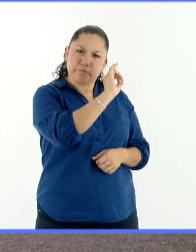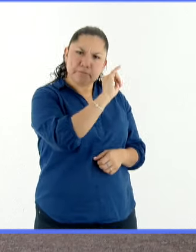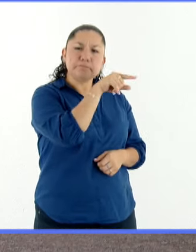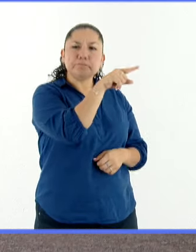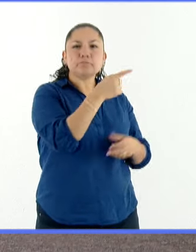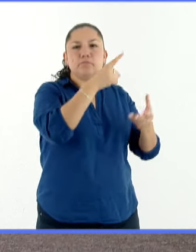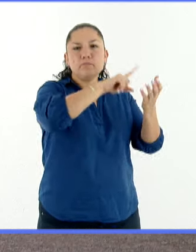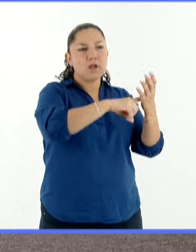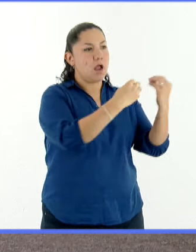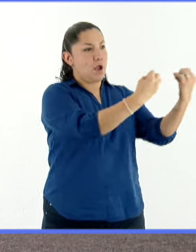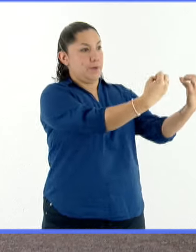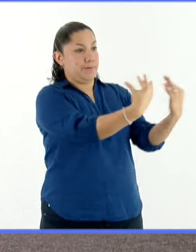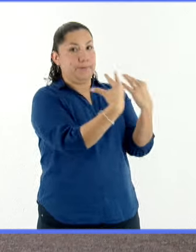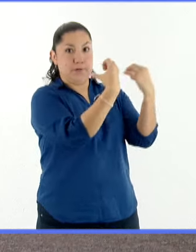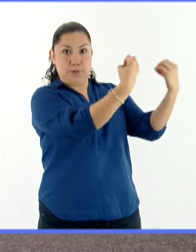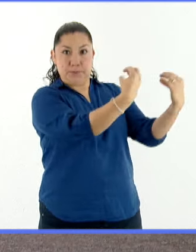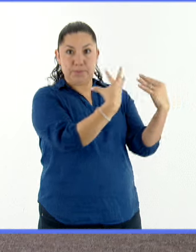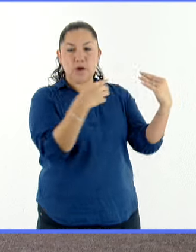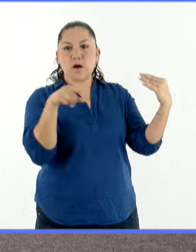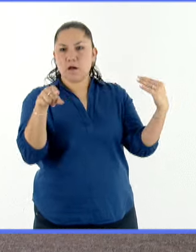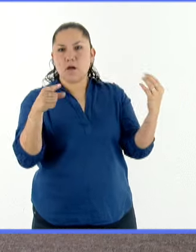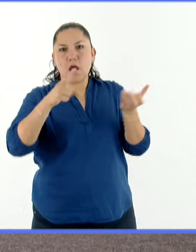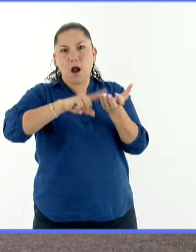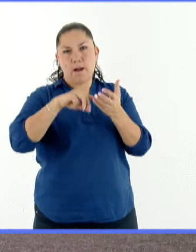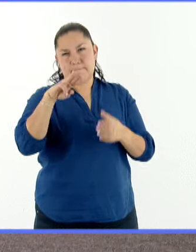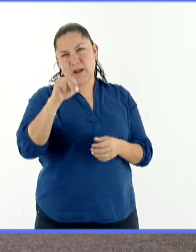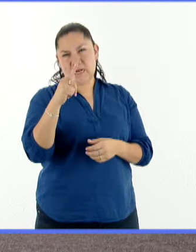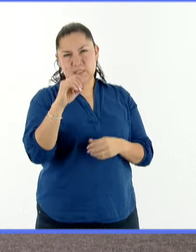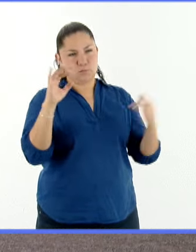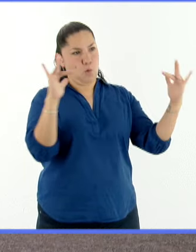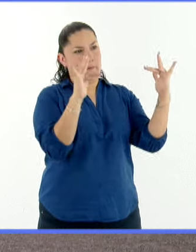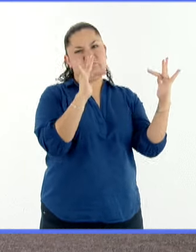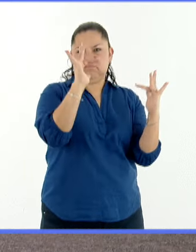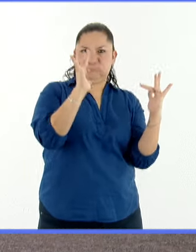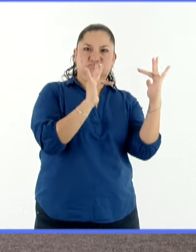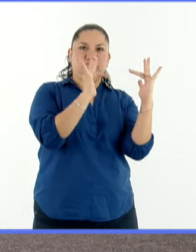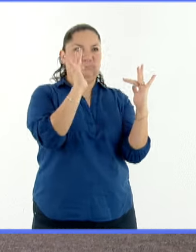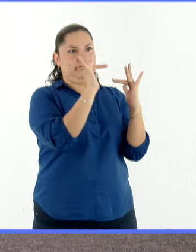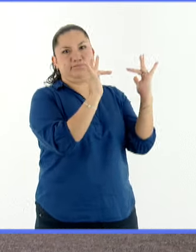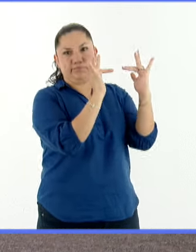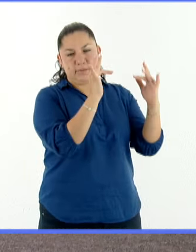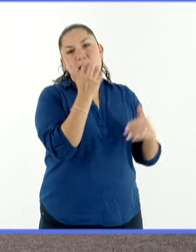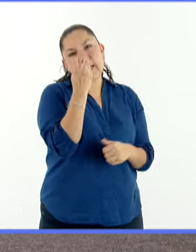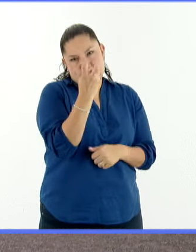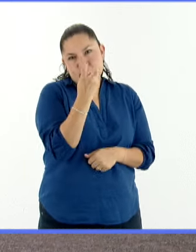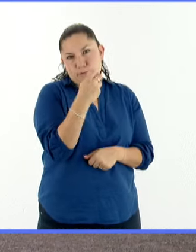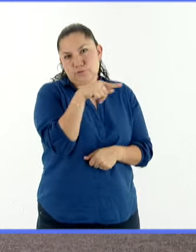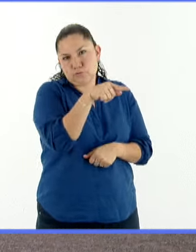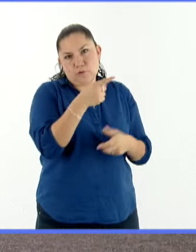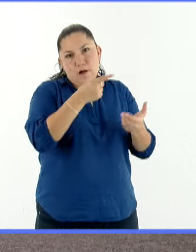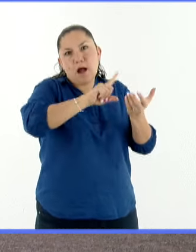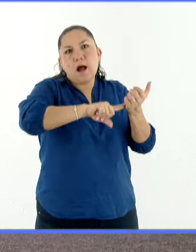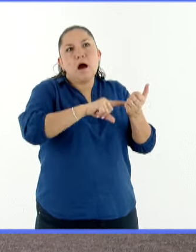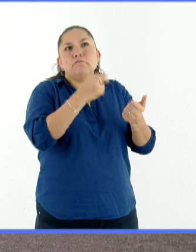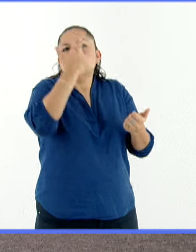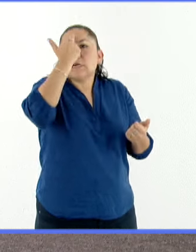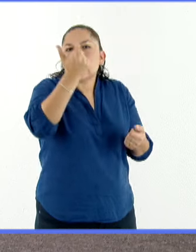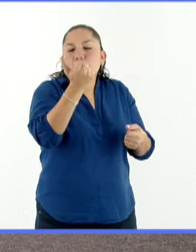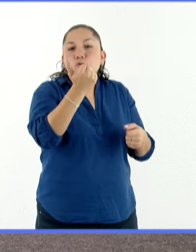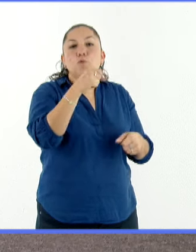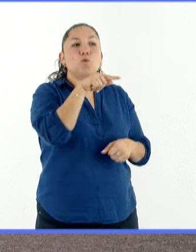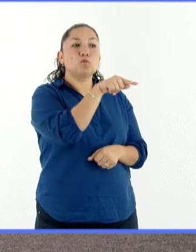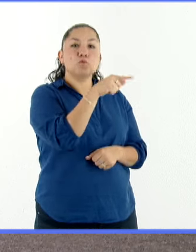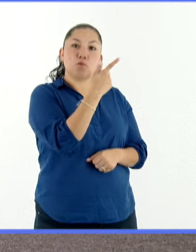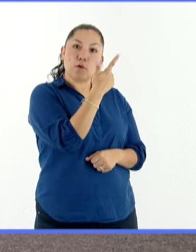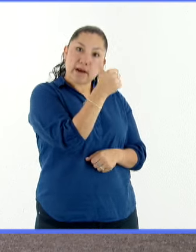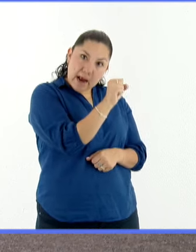interacción de esa materia solar con el ambiente magnético de la Tierra. Entonces, es un gas, como decía, es